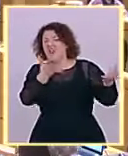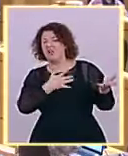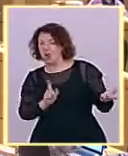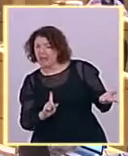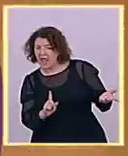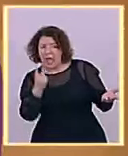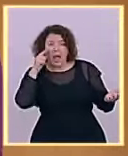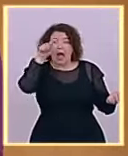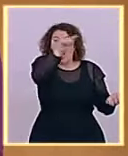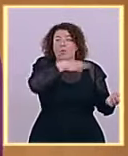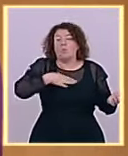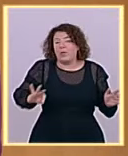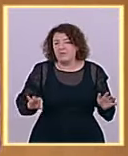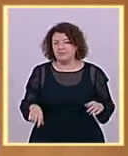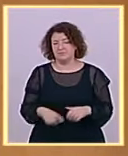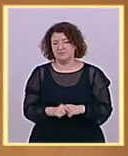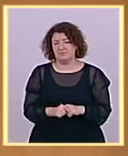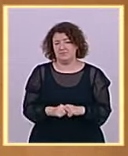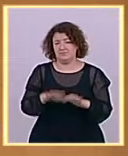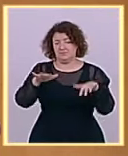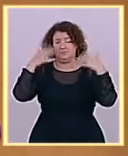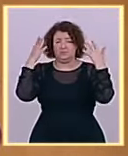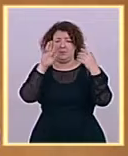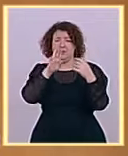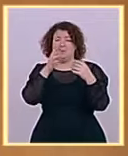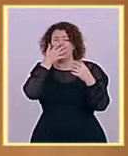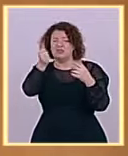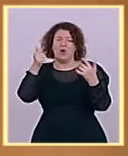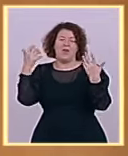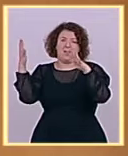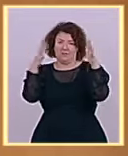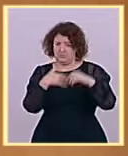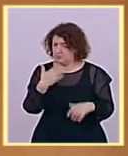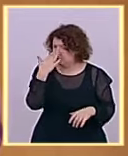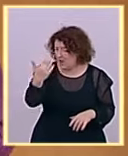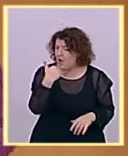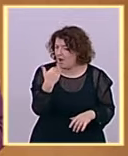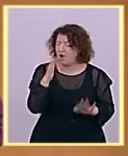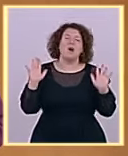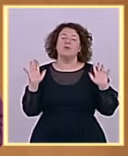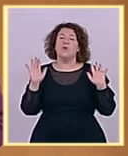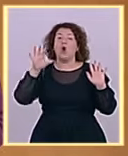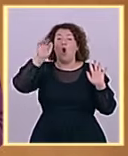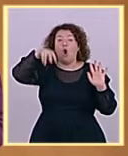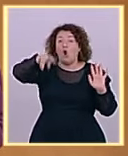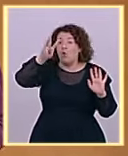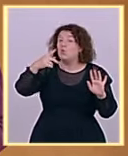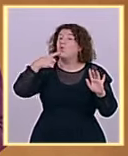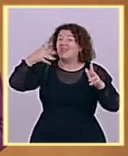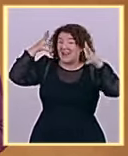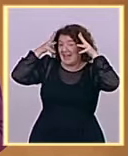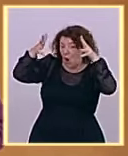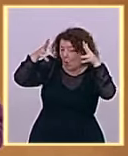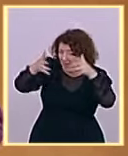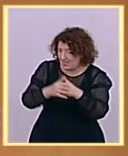Algo que aconseja la ONU, que recomienda la ONU, señor Feijó, que